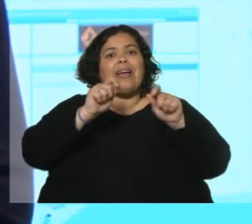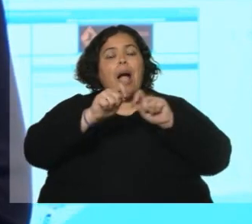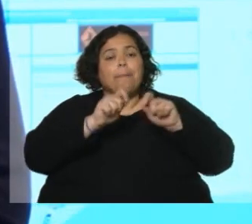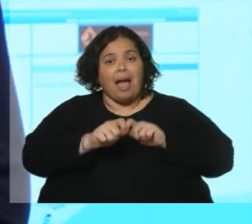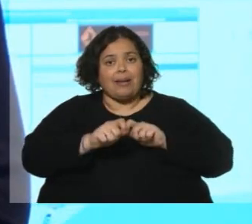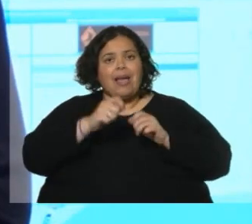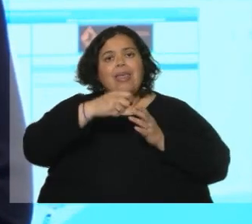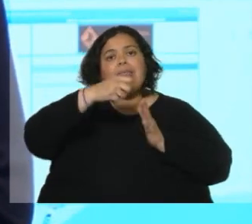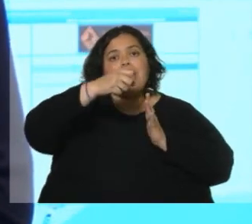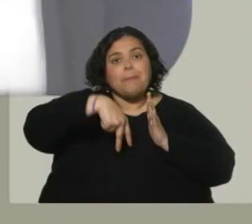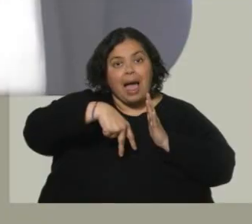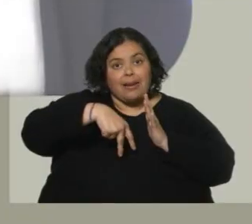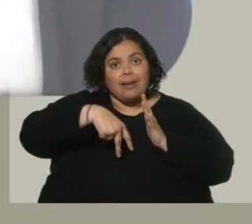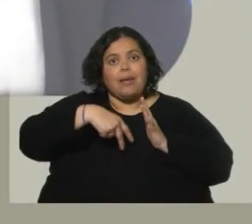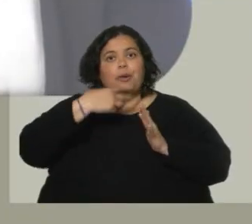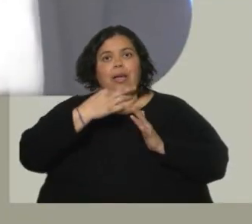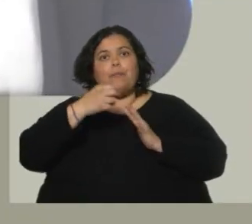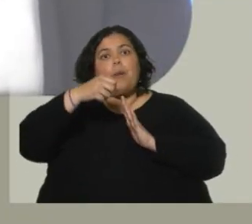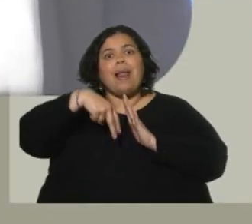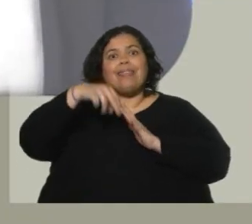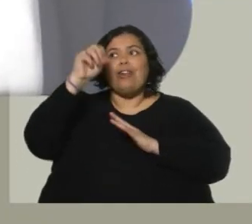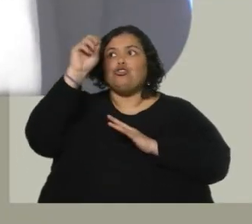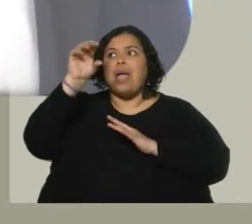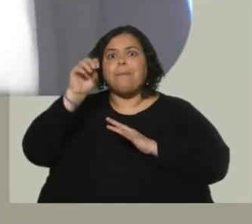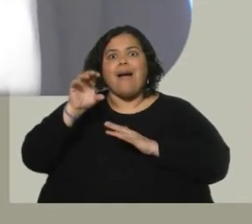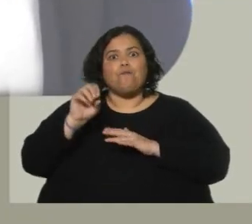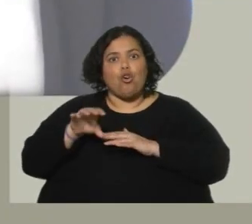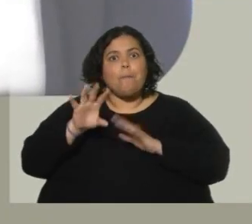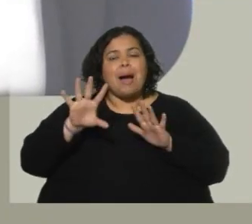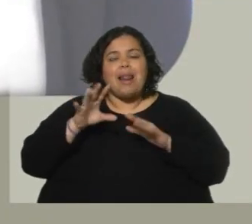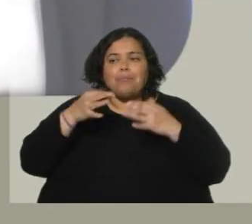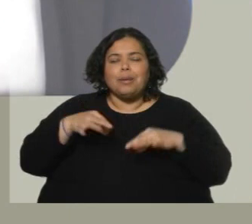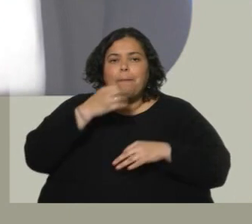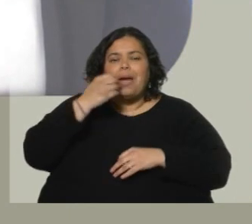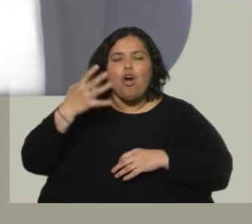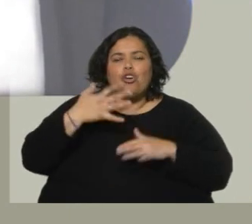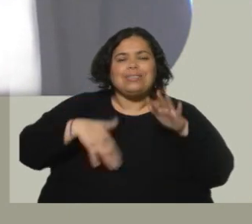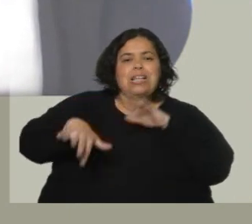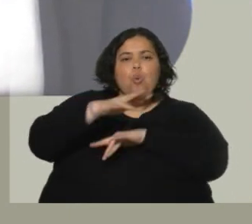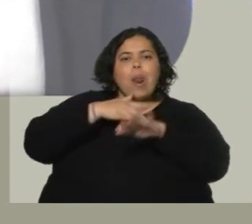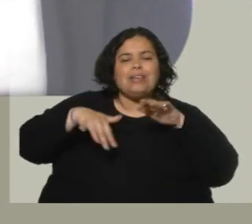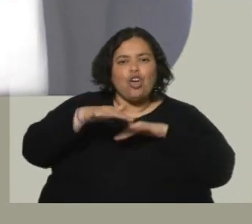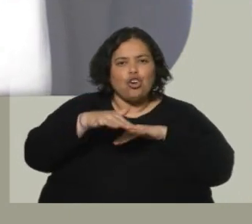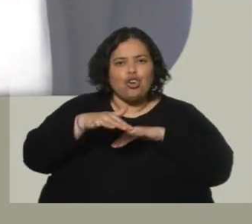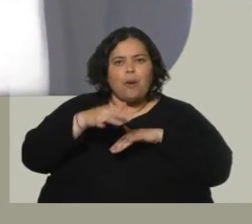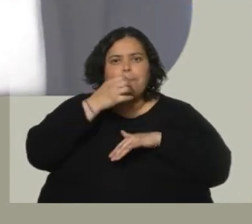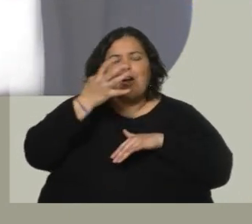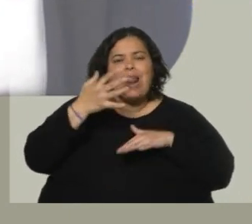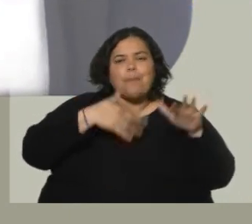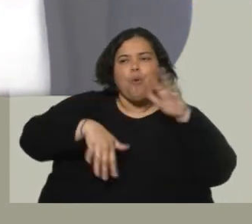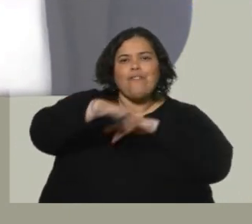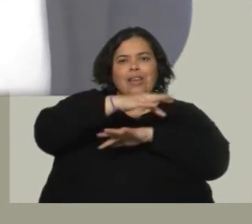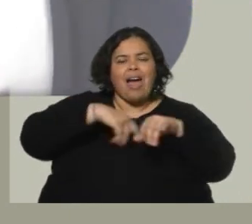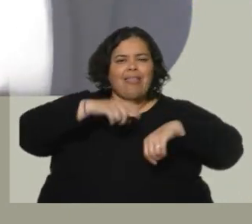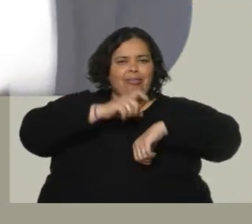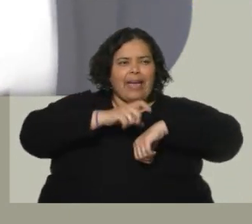de los semáforos para optimizar lo que es la circulación en el sistema. Es decir, mejorar la movilidad, los